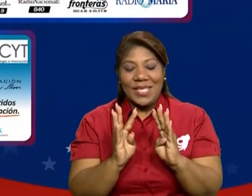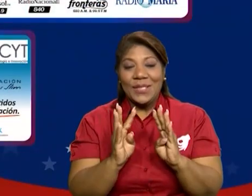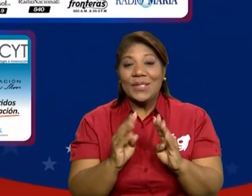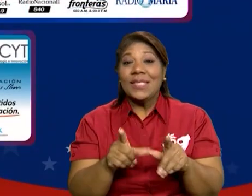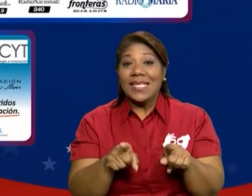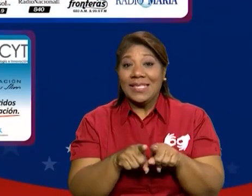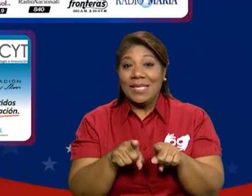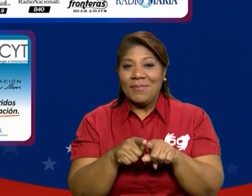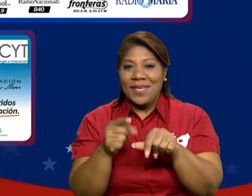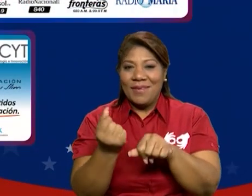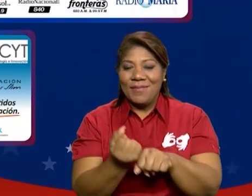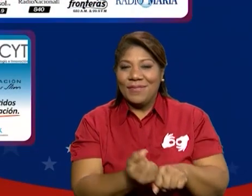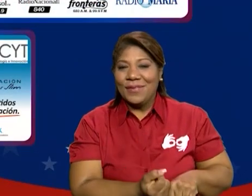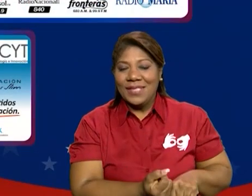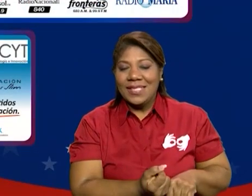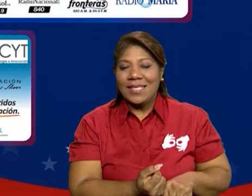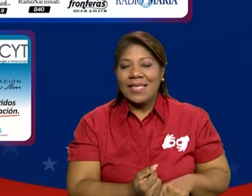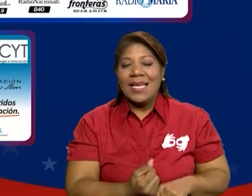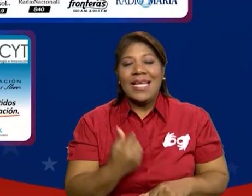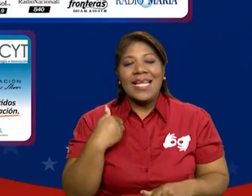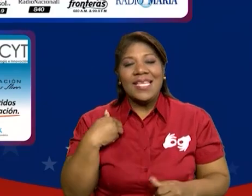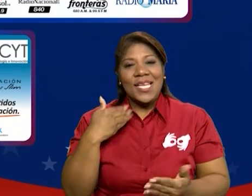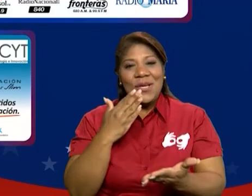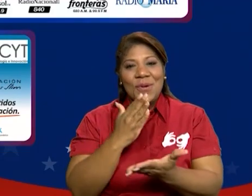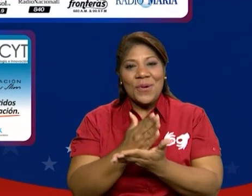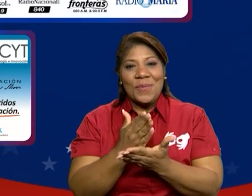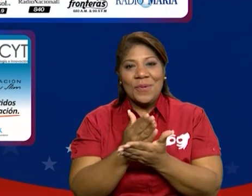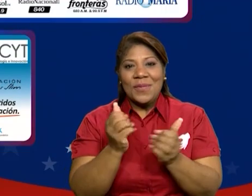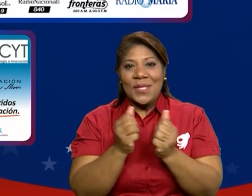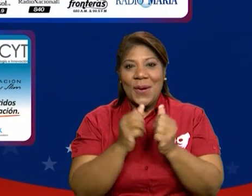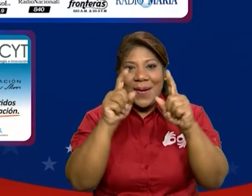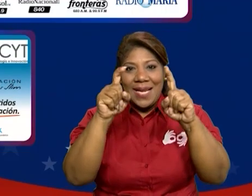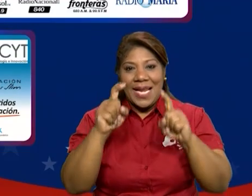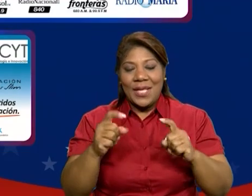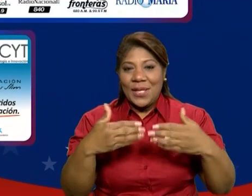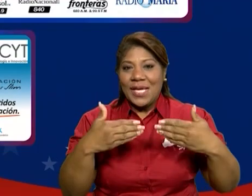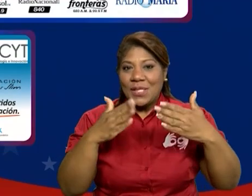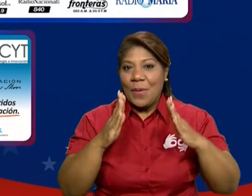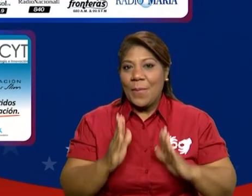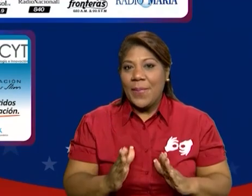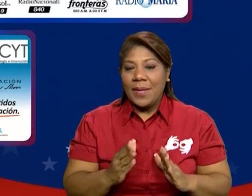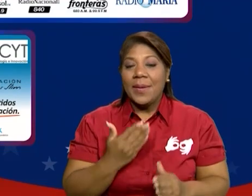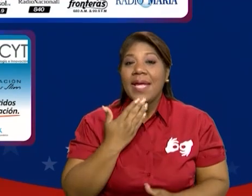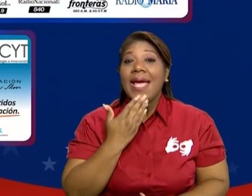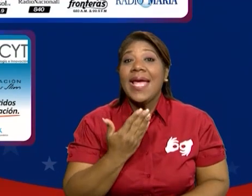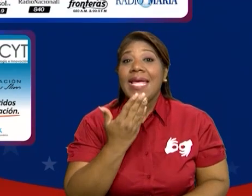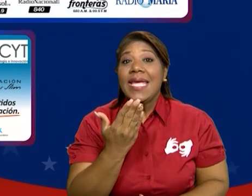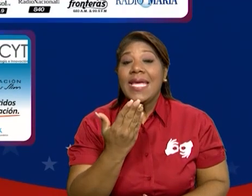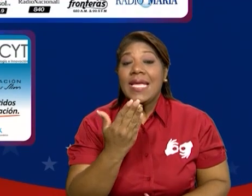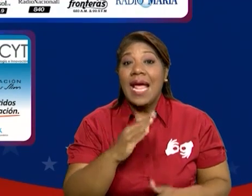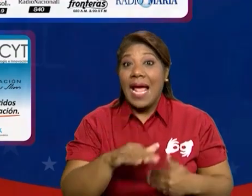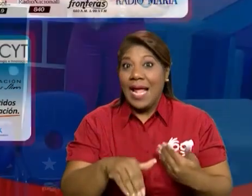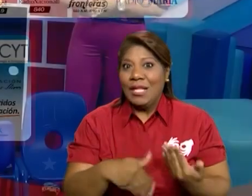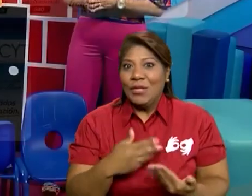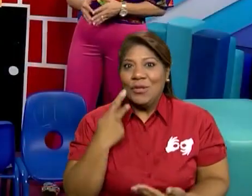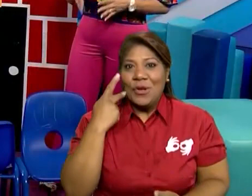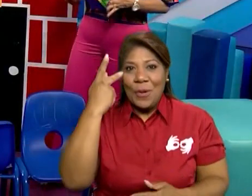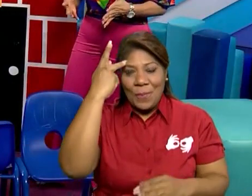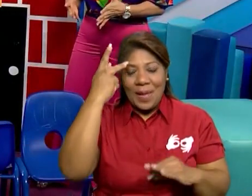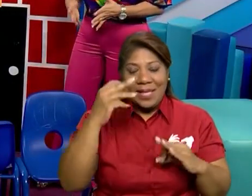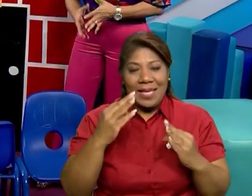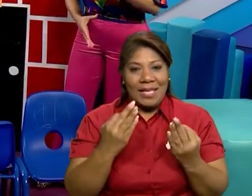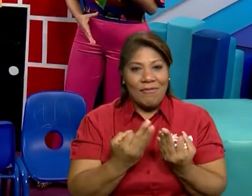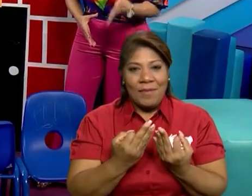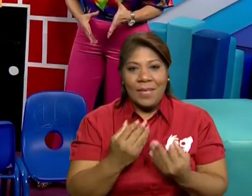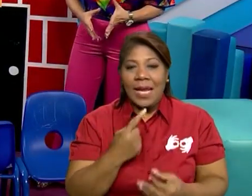que siempre están comprometidos con la educación panameña. Y muchas gracias a esos padres de familia que estuvieron